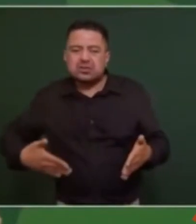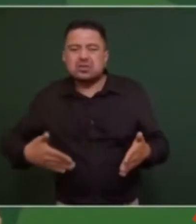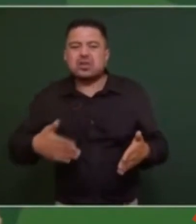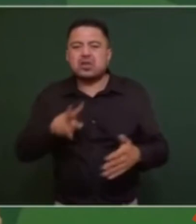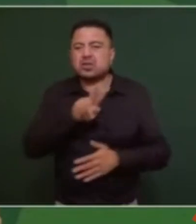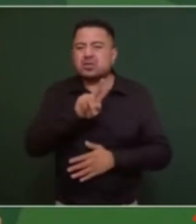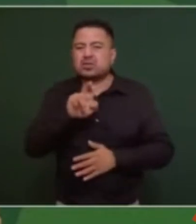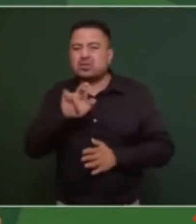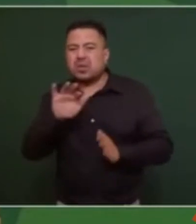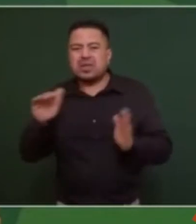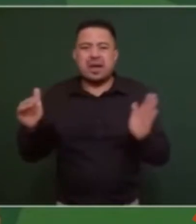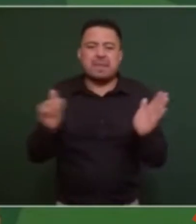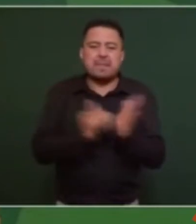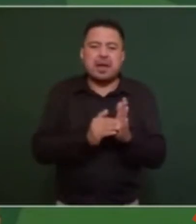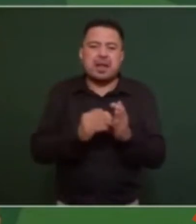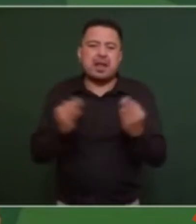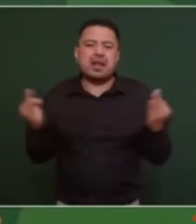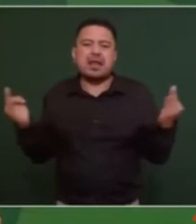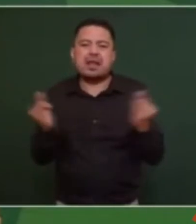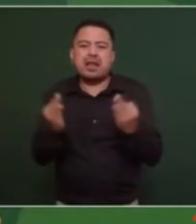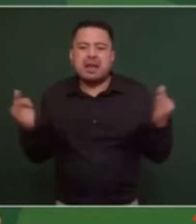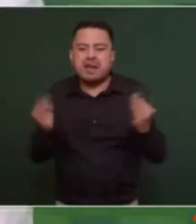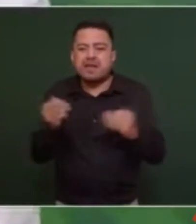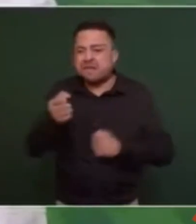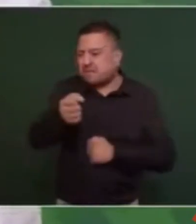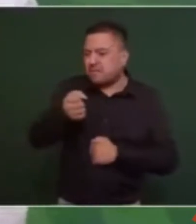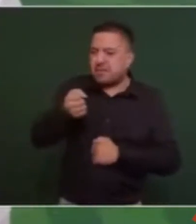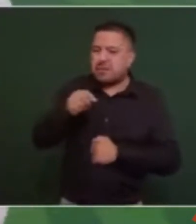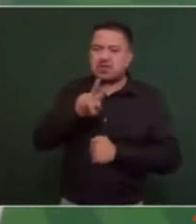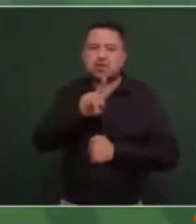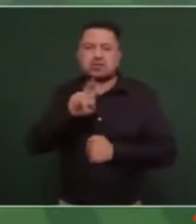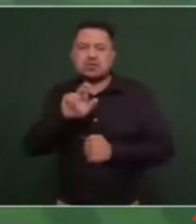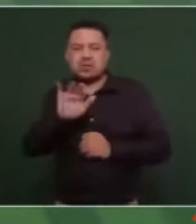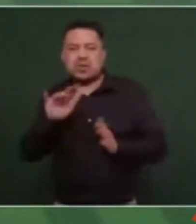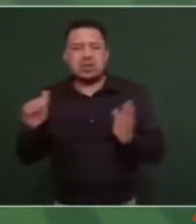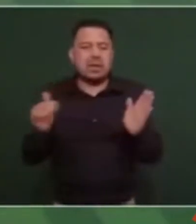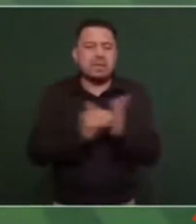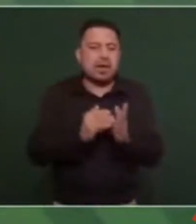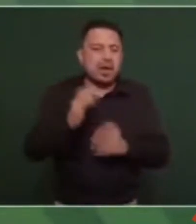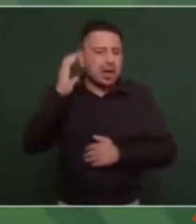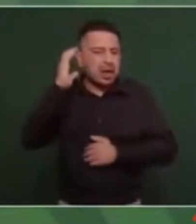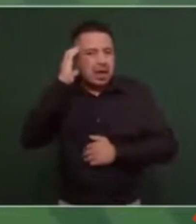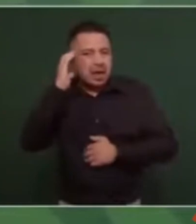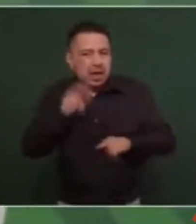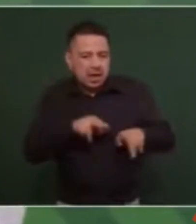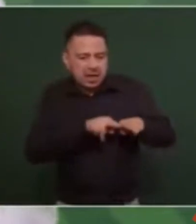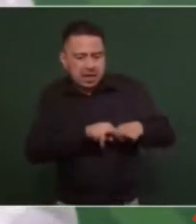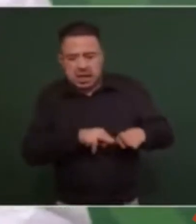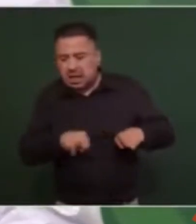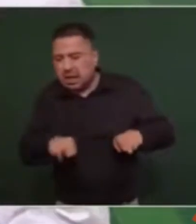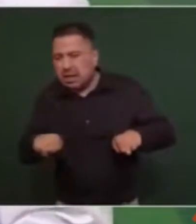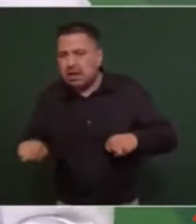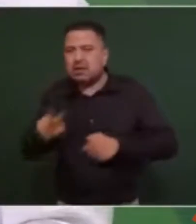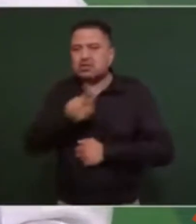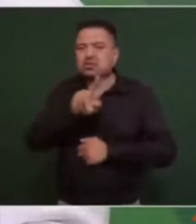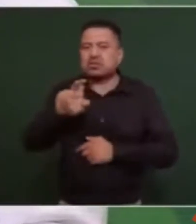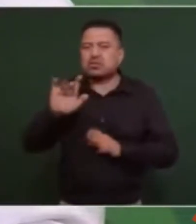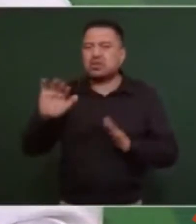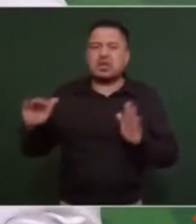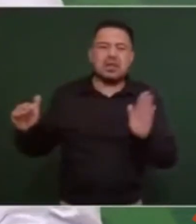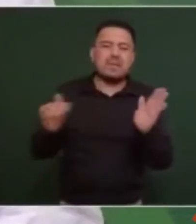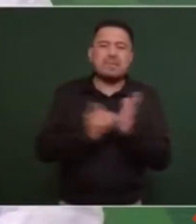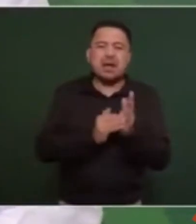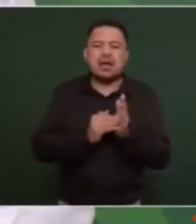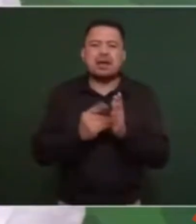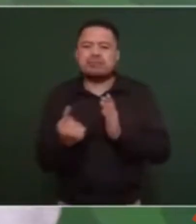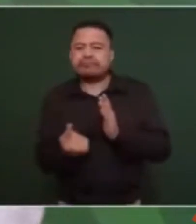refrigeradores 250 mil camas 250 mil licuadoras